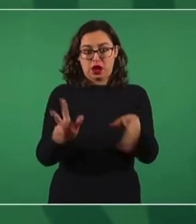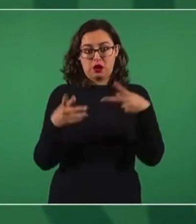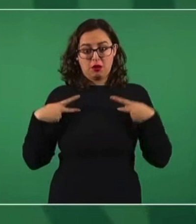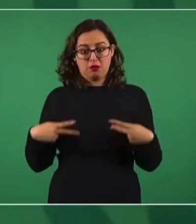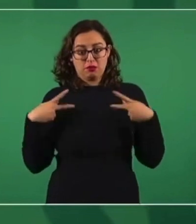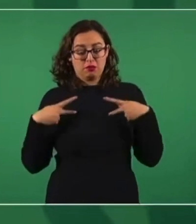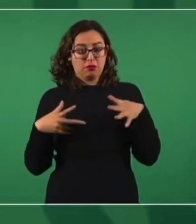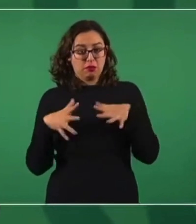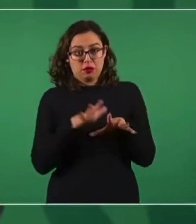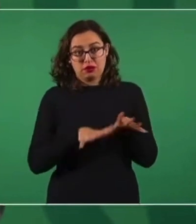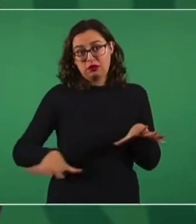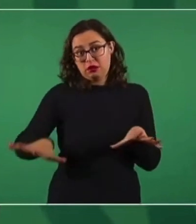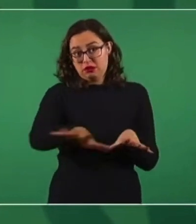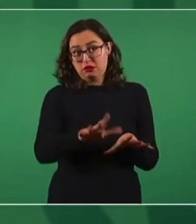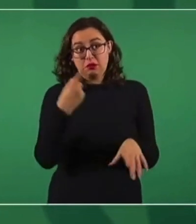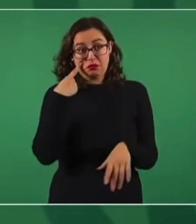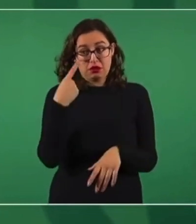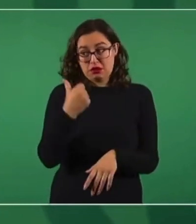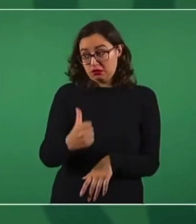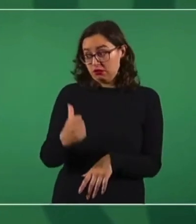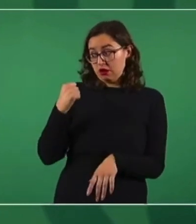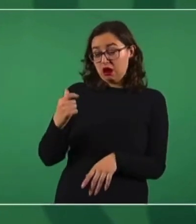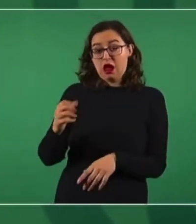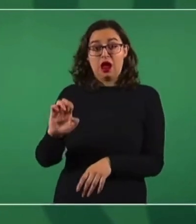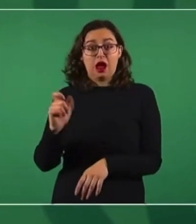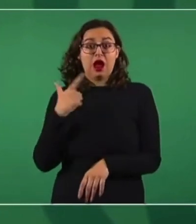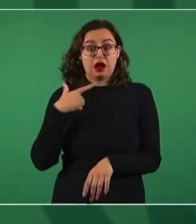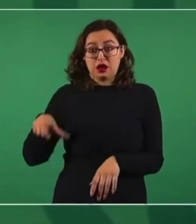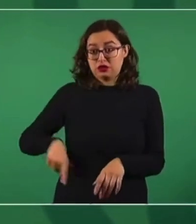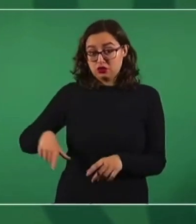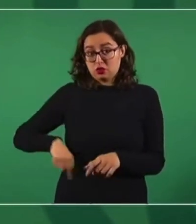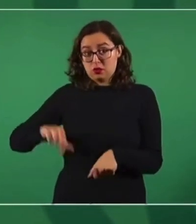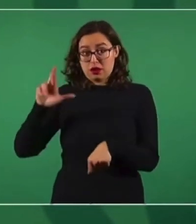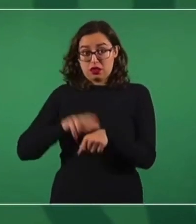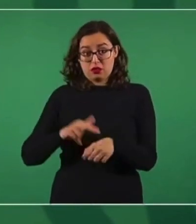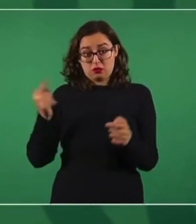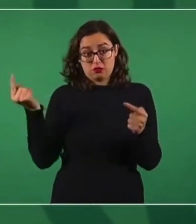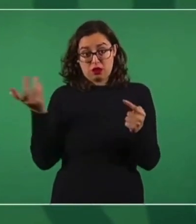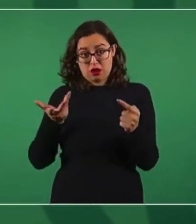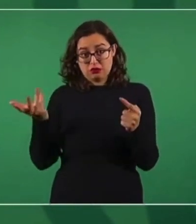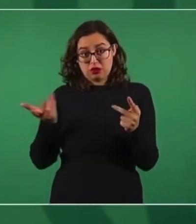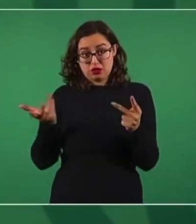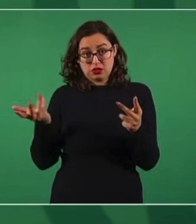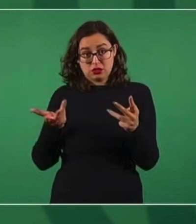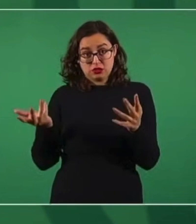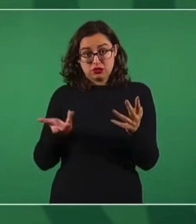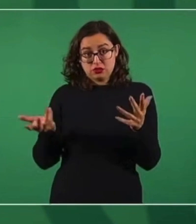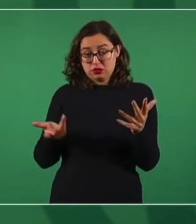esté informada de cómo entregan,